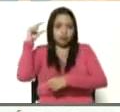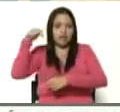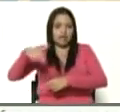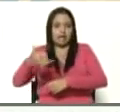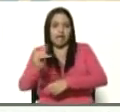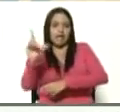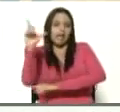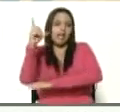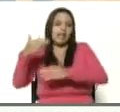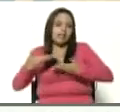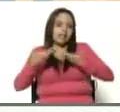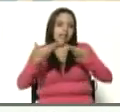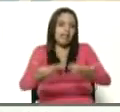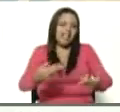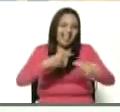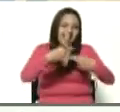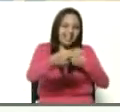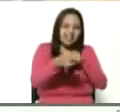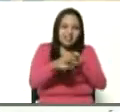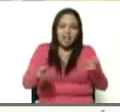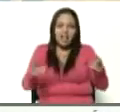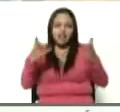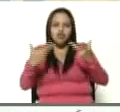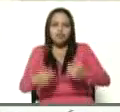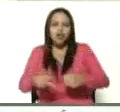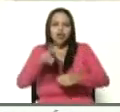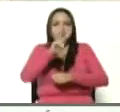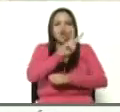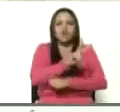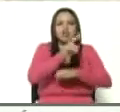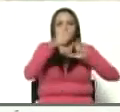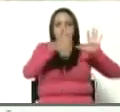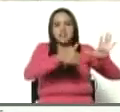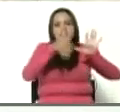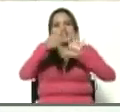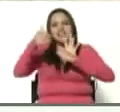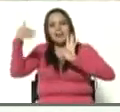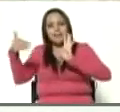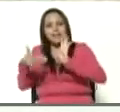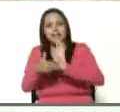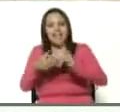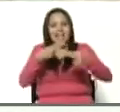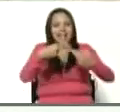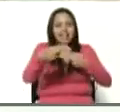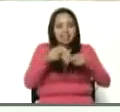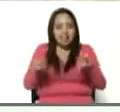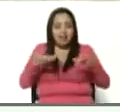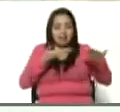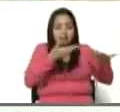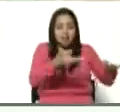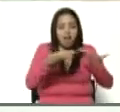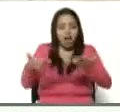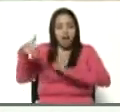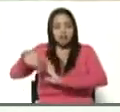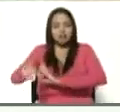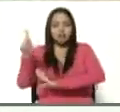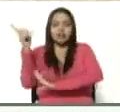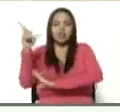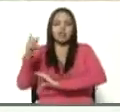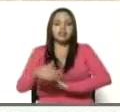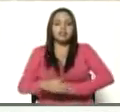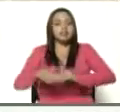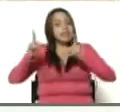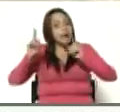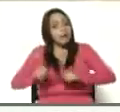entregando la hectárea número 266 mil. 266 mil hectáreas se han entregado aquí en el Estado Lara, pero